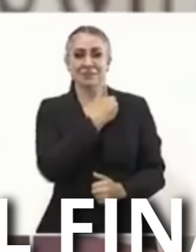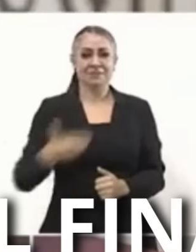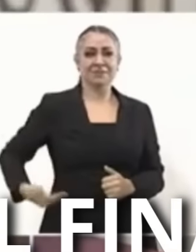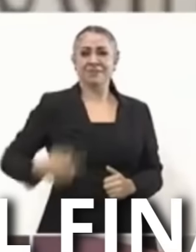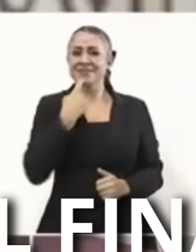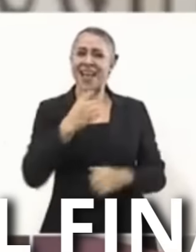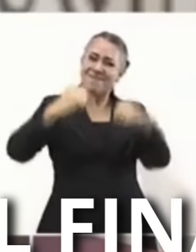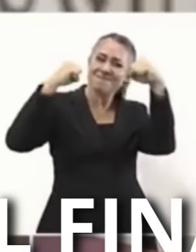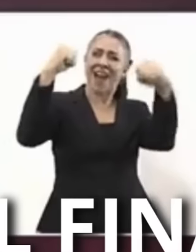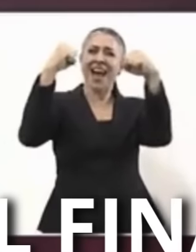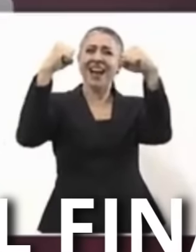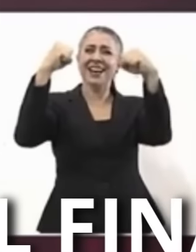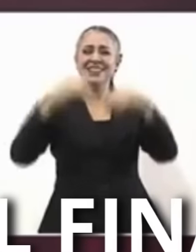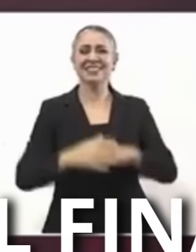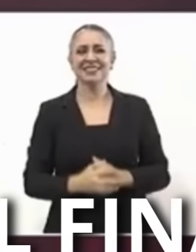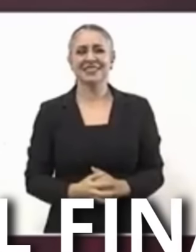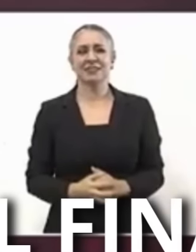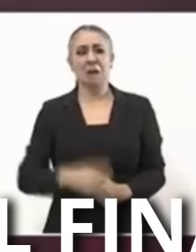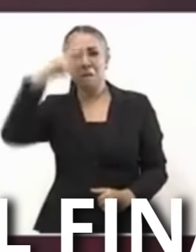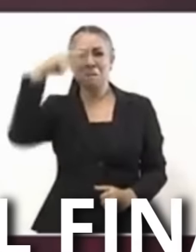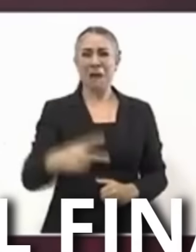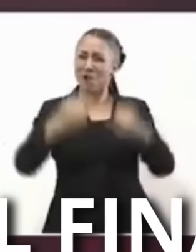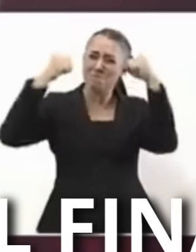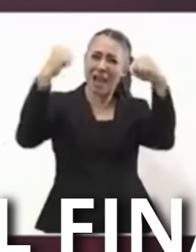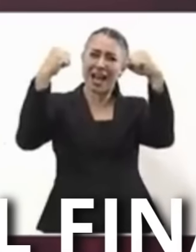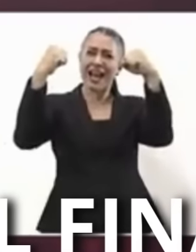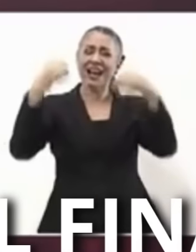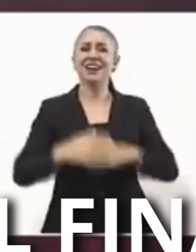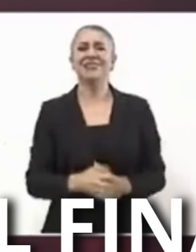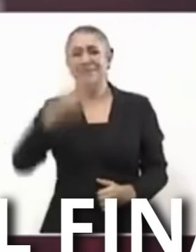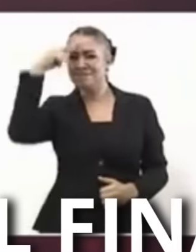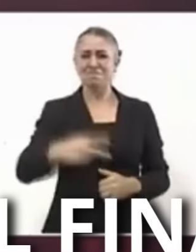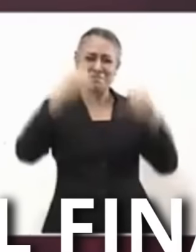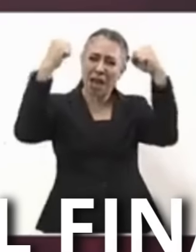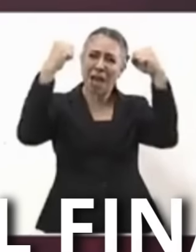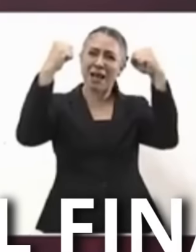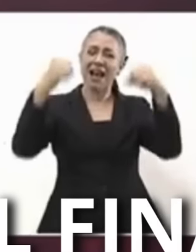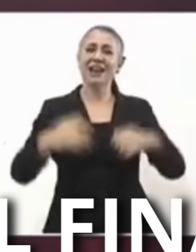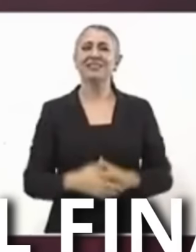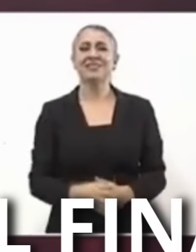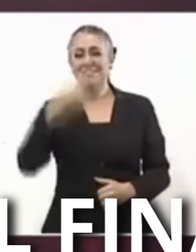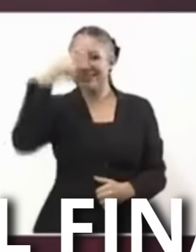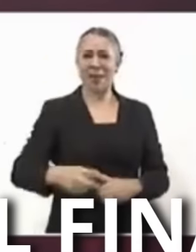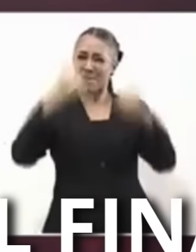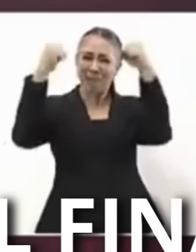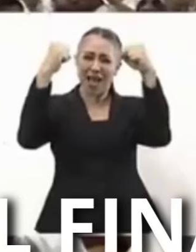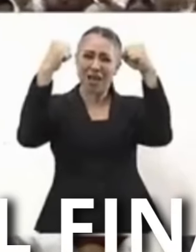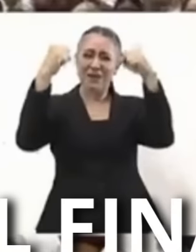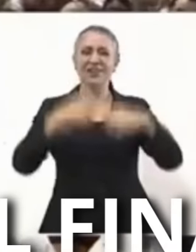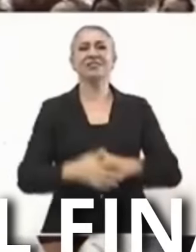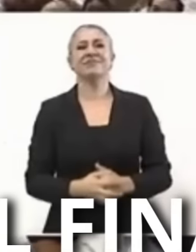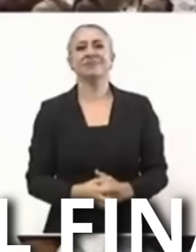López Obrador Que viva México Que viva México Que viva México